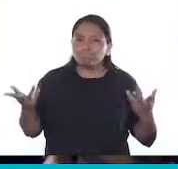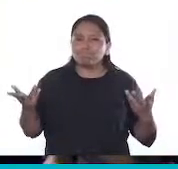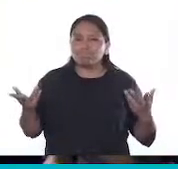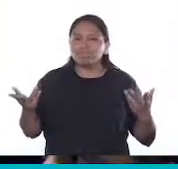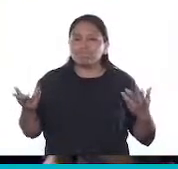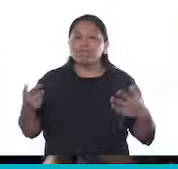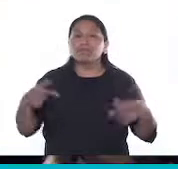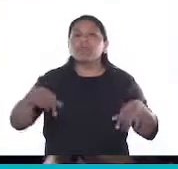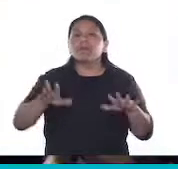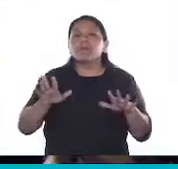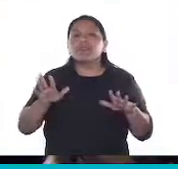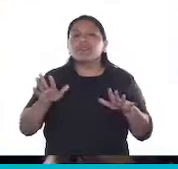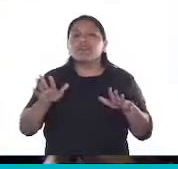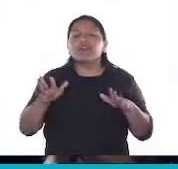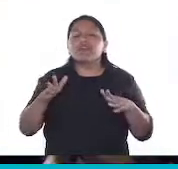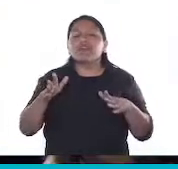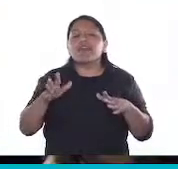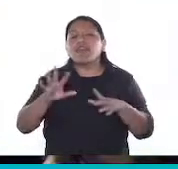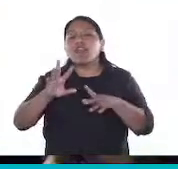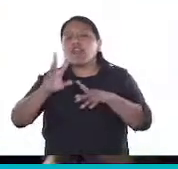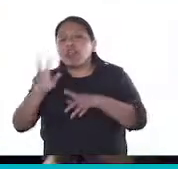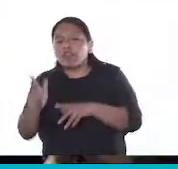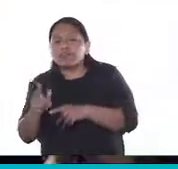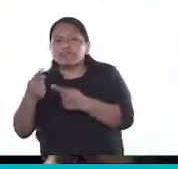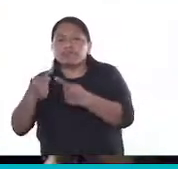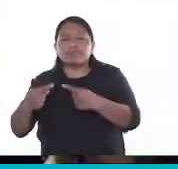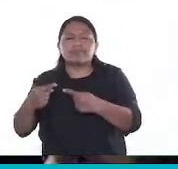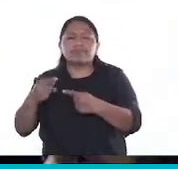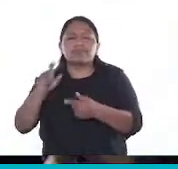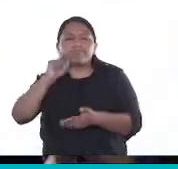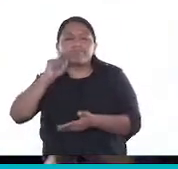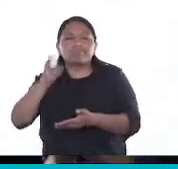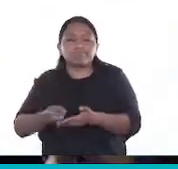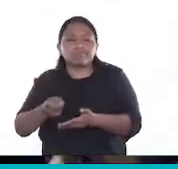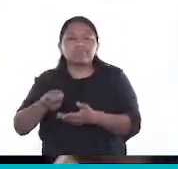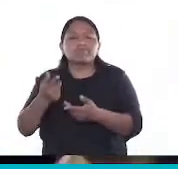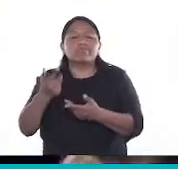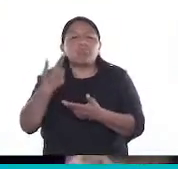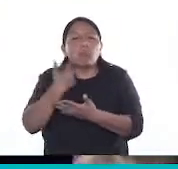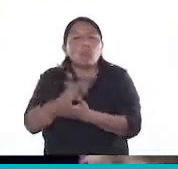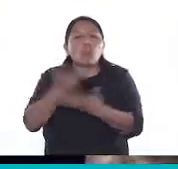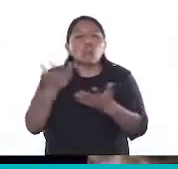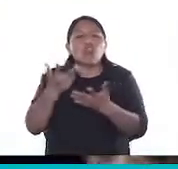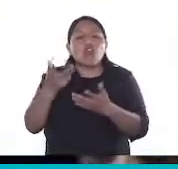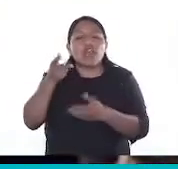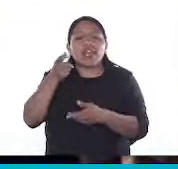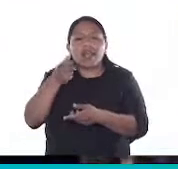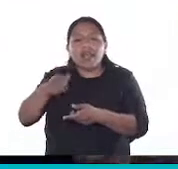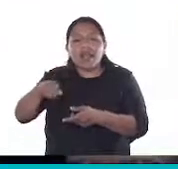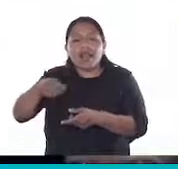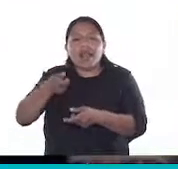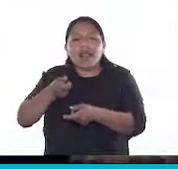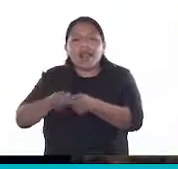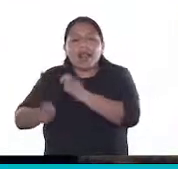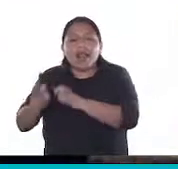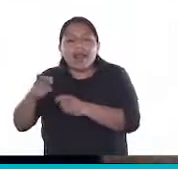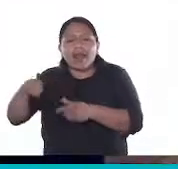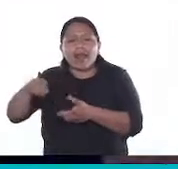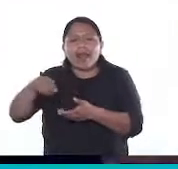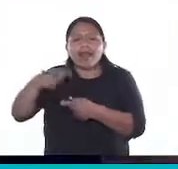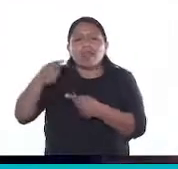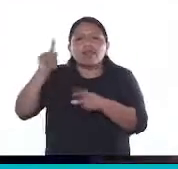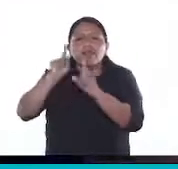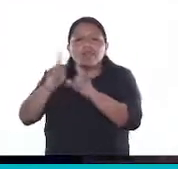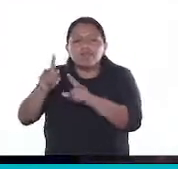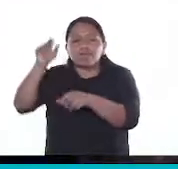Porque también, aparte de los delitos, se evidenció que la narcocriminalidad seguía desde adentro de los